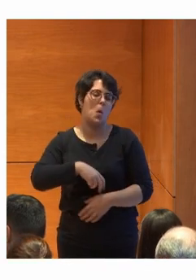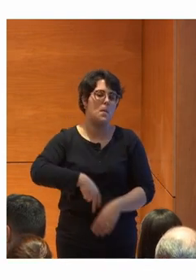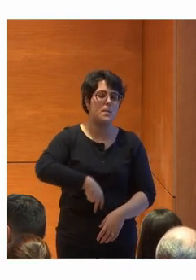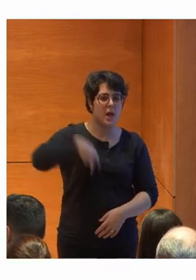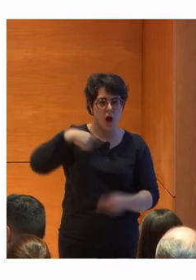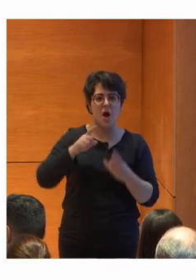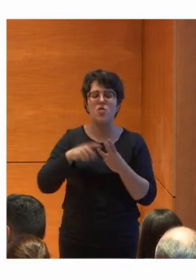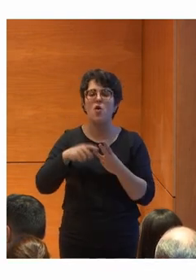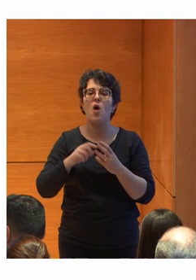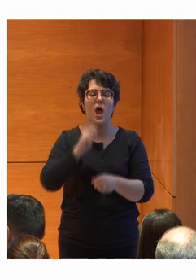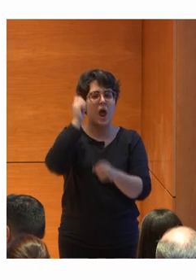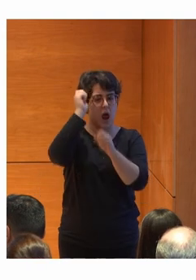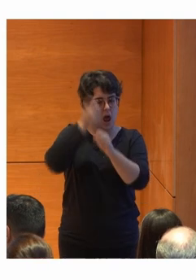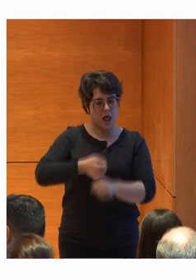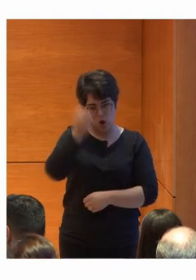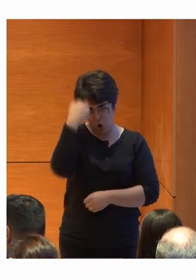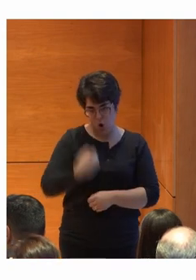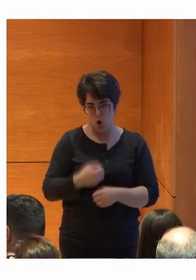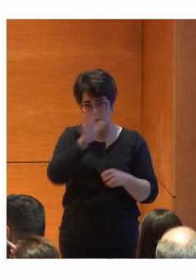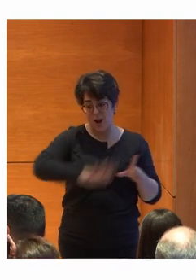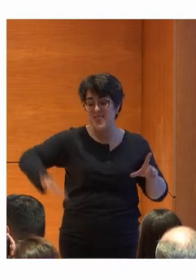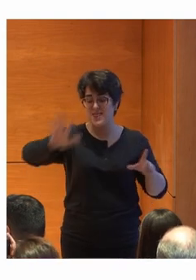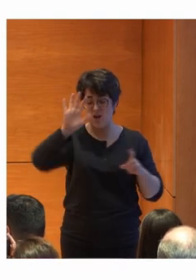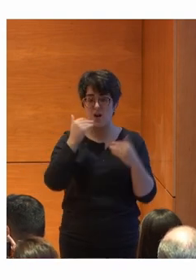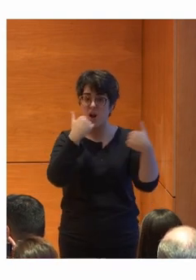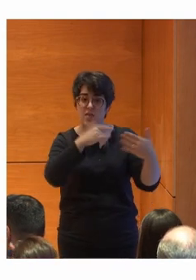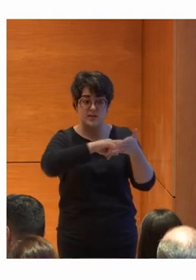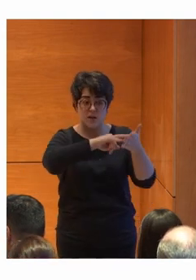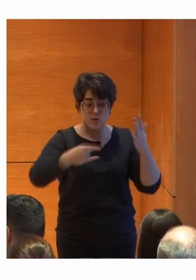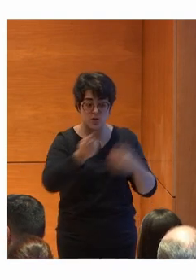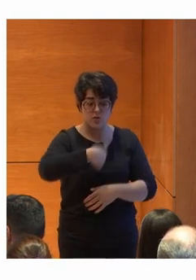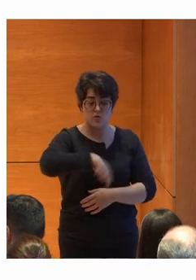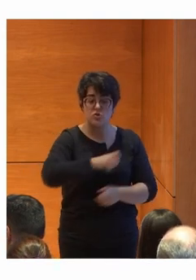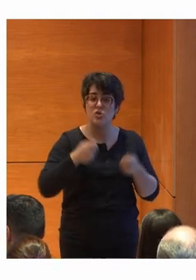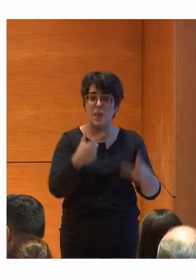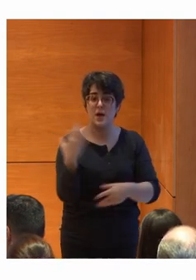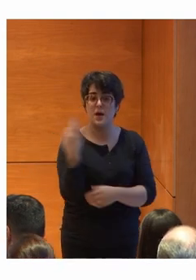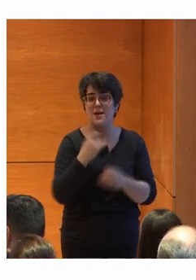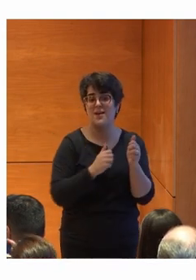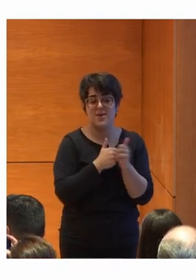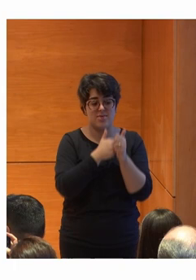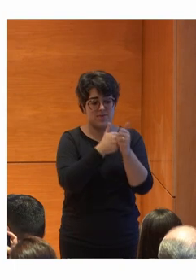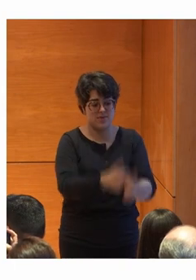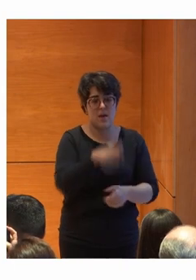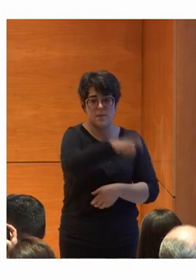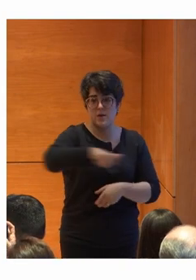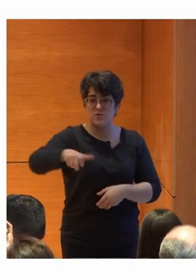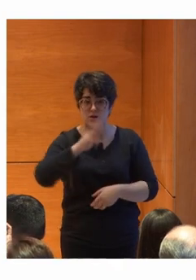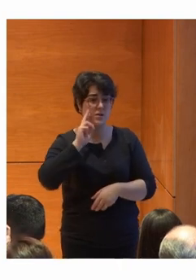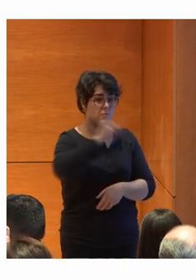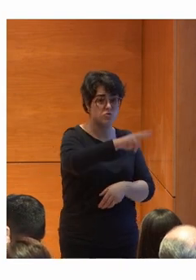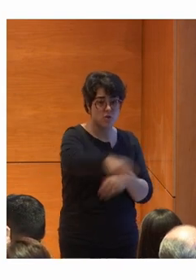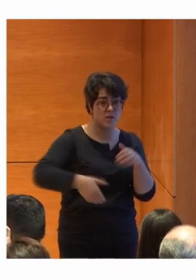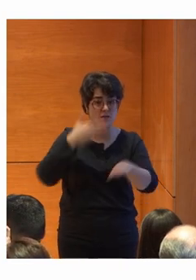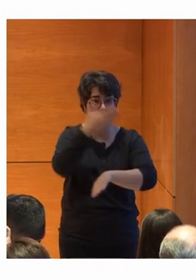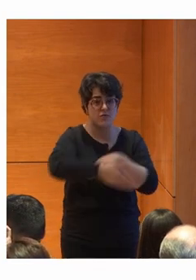Nacional. A través de estos proyectos contribuimos a acercar los museos a las personas a través de la